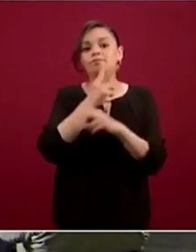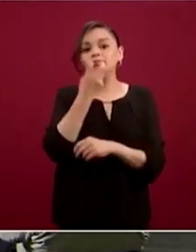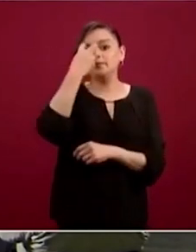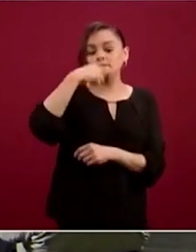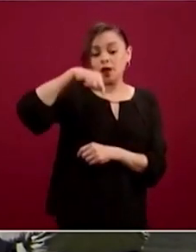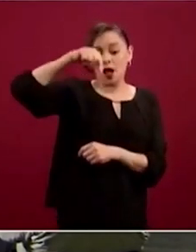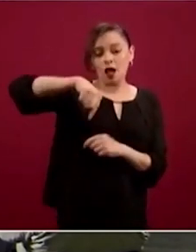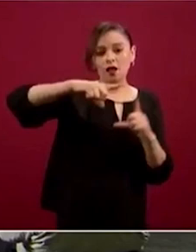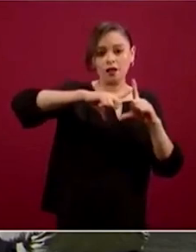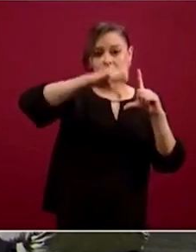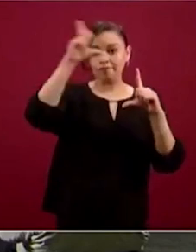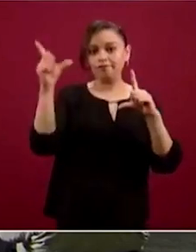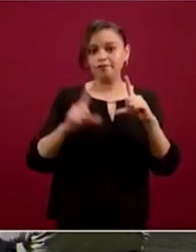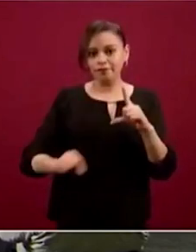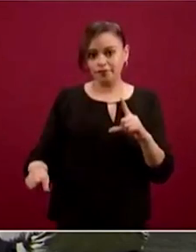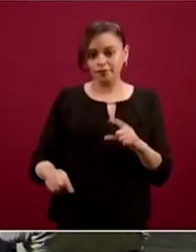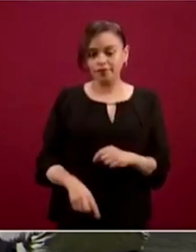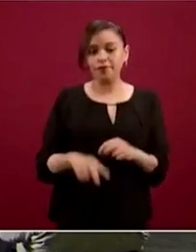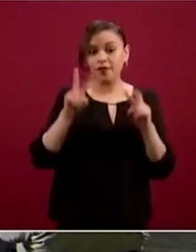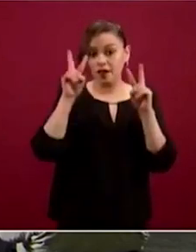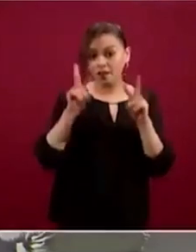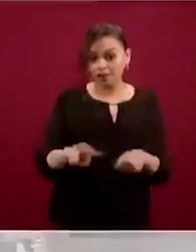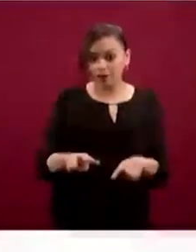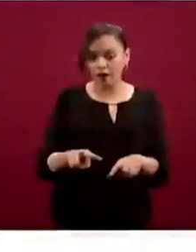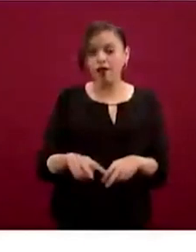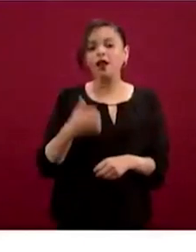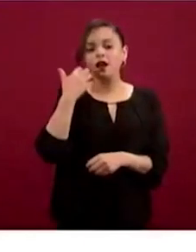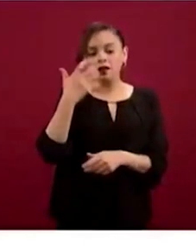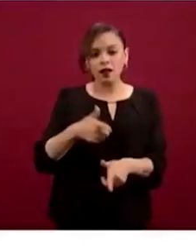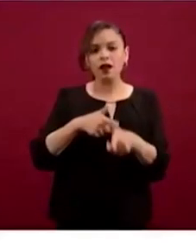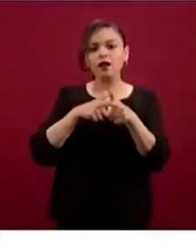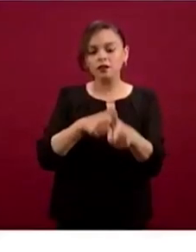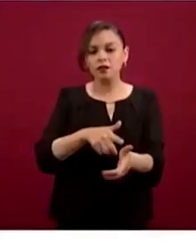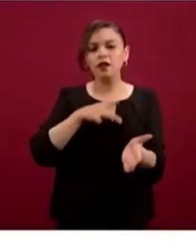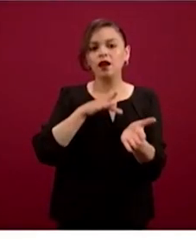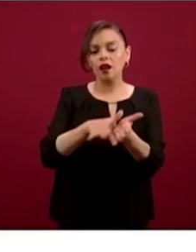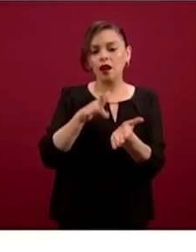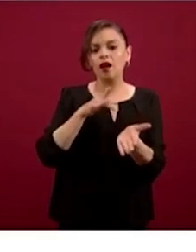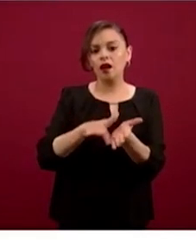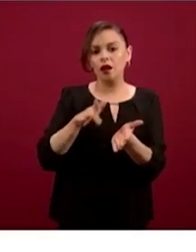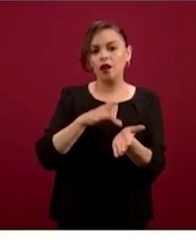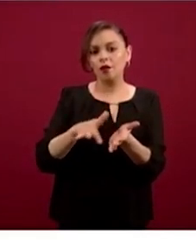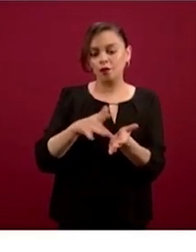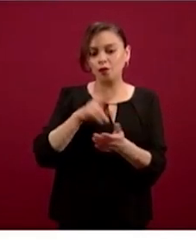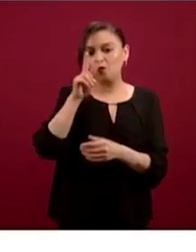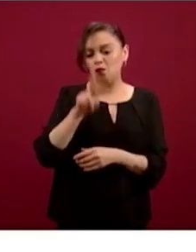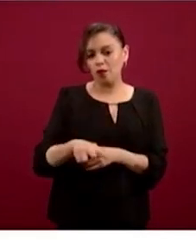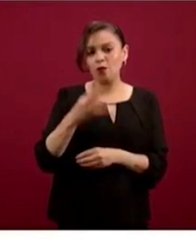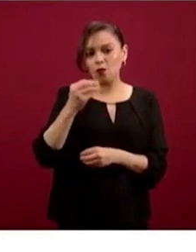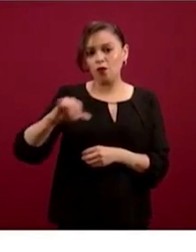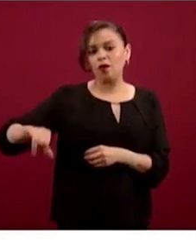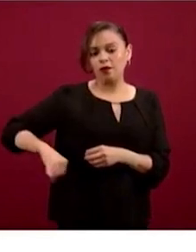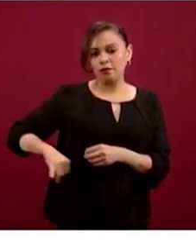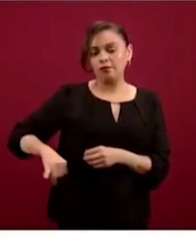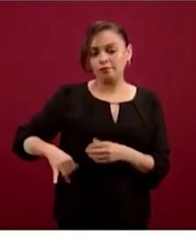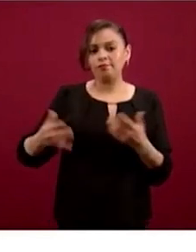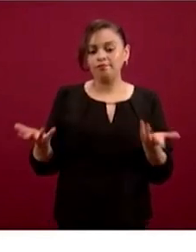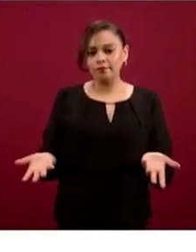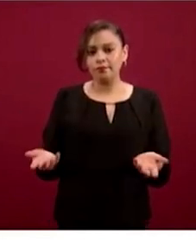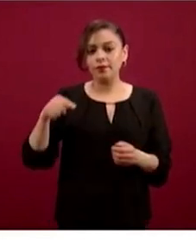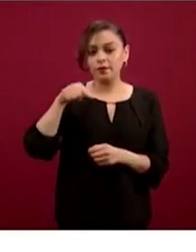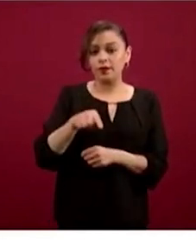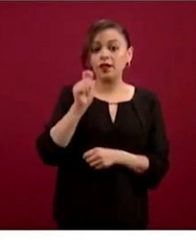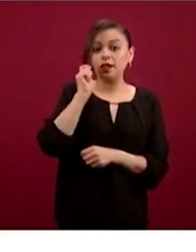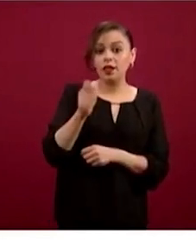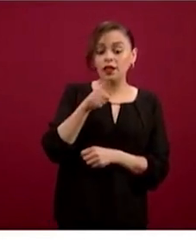Estamos muy interesados en seguir colaborando con todas estas opciones e ir viendo cómo desde CONACYT, que es una